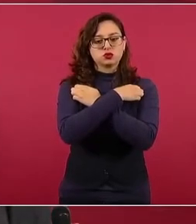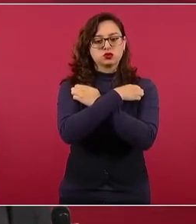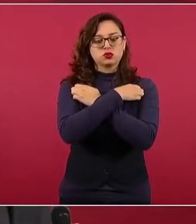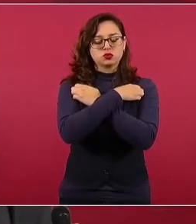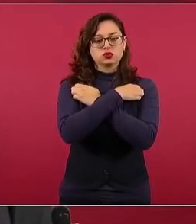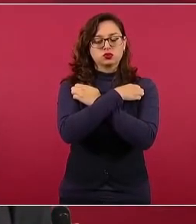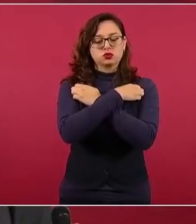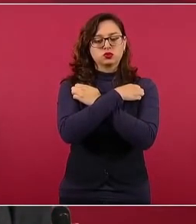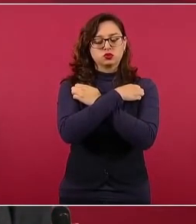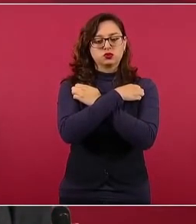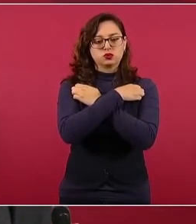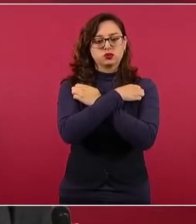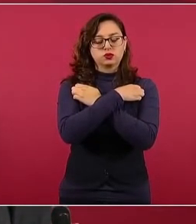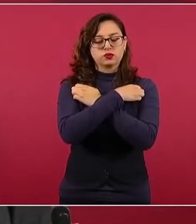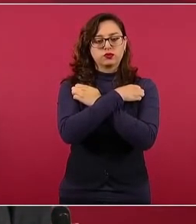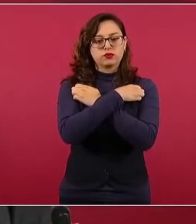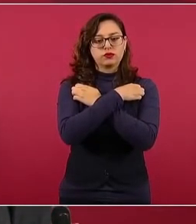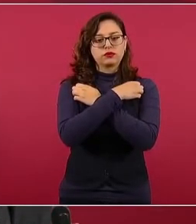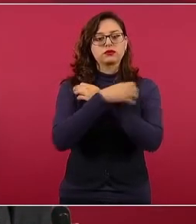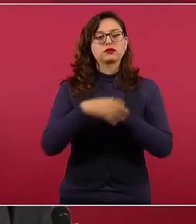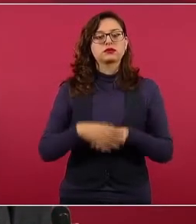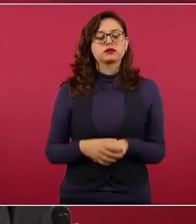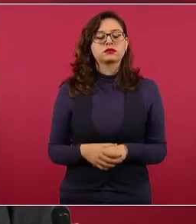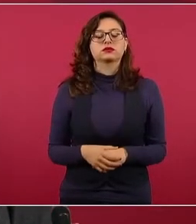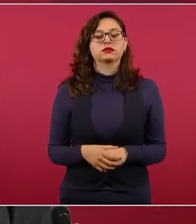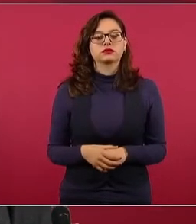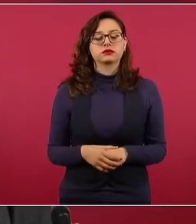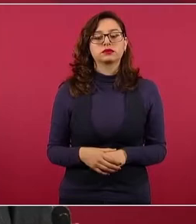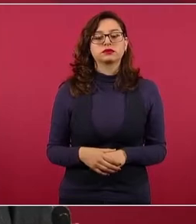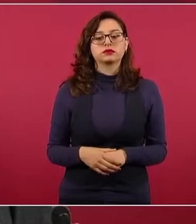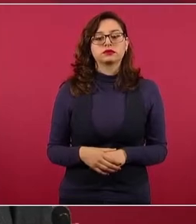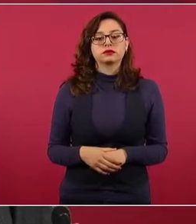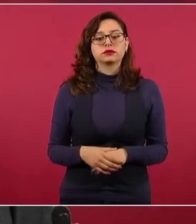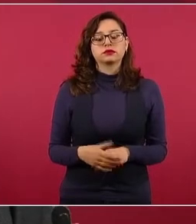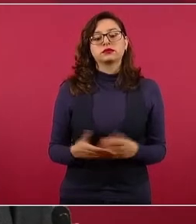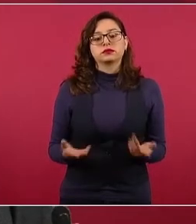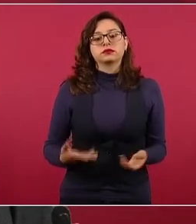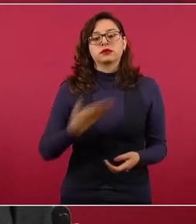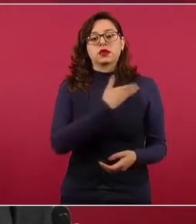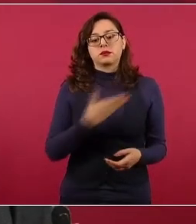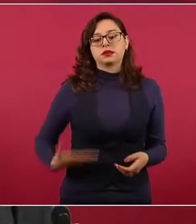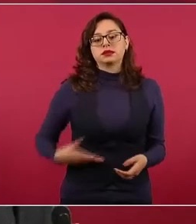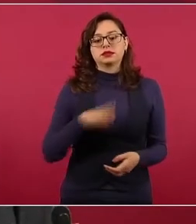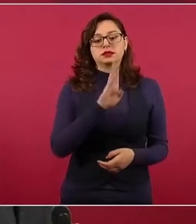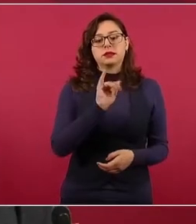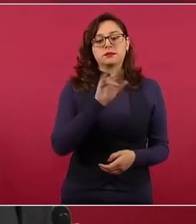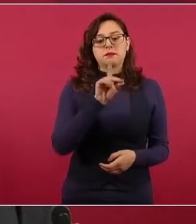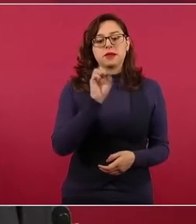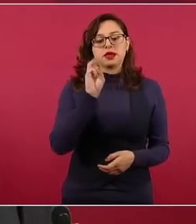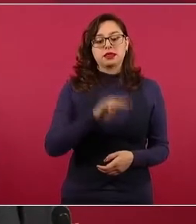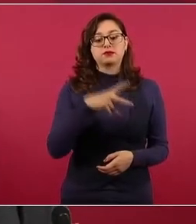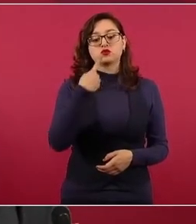la esposa del presidente del Biden es maestra y